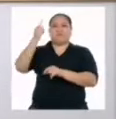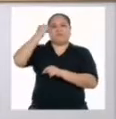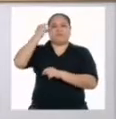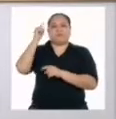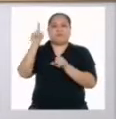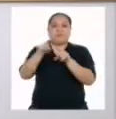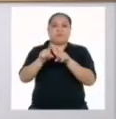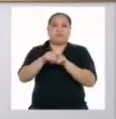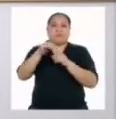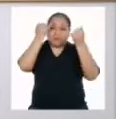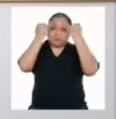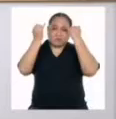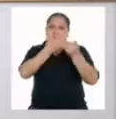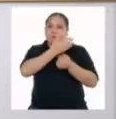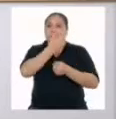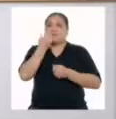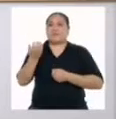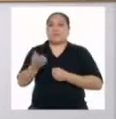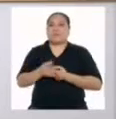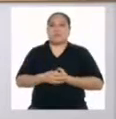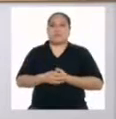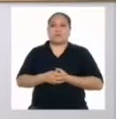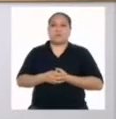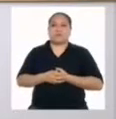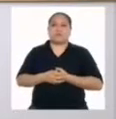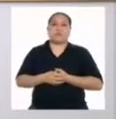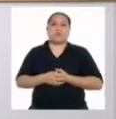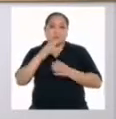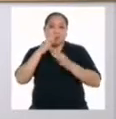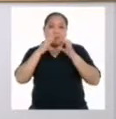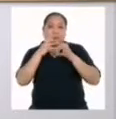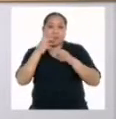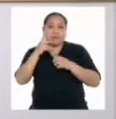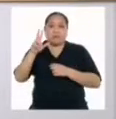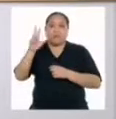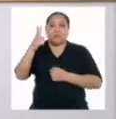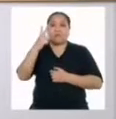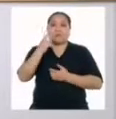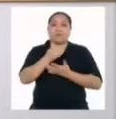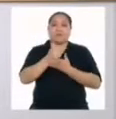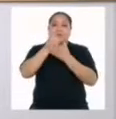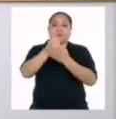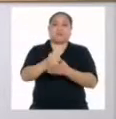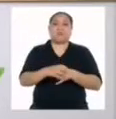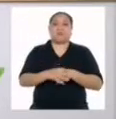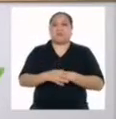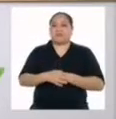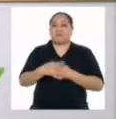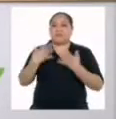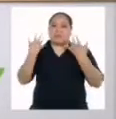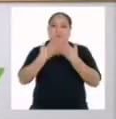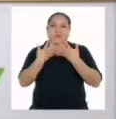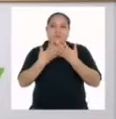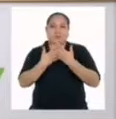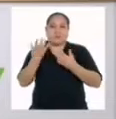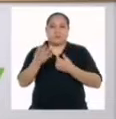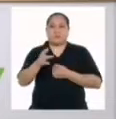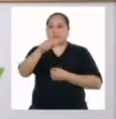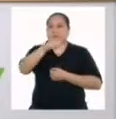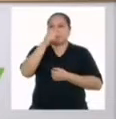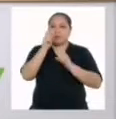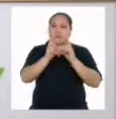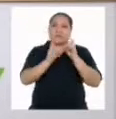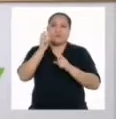hasta pensar en ideas para mejorarlo. Hablemos del tercer beneficio, relacionarse